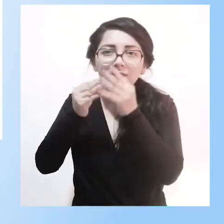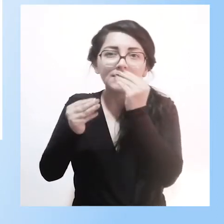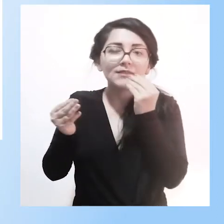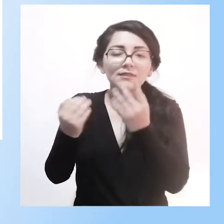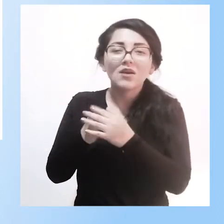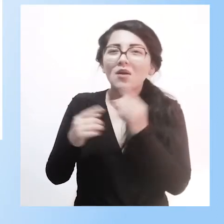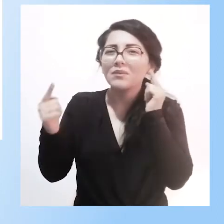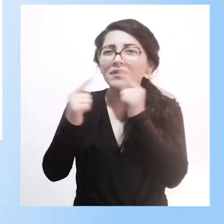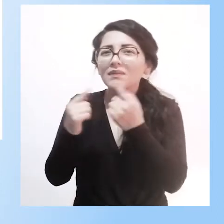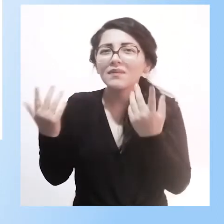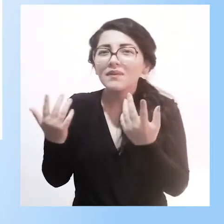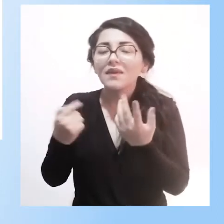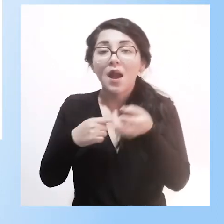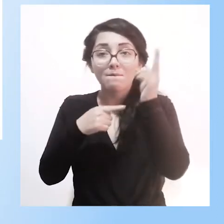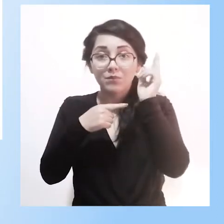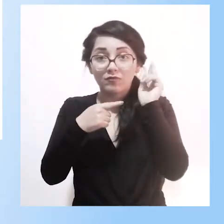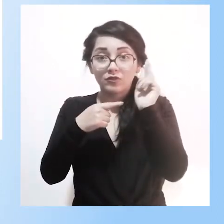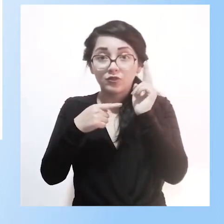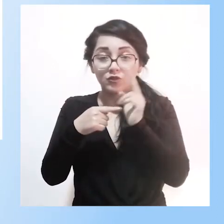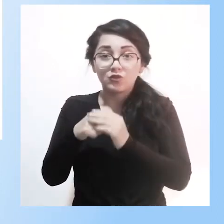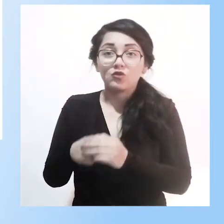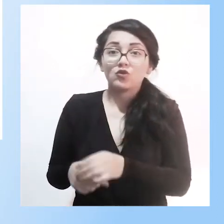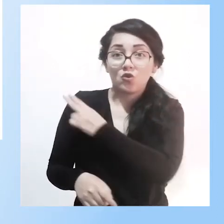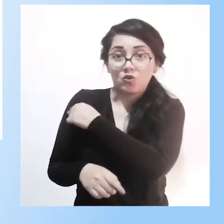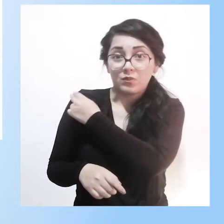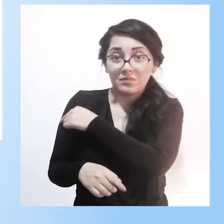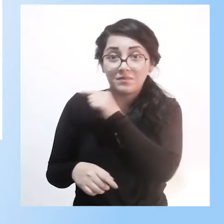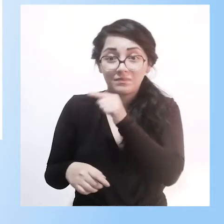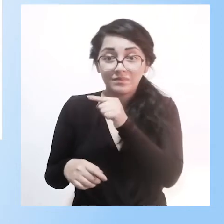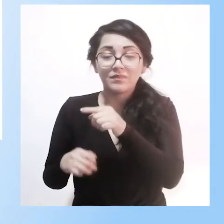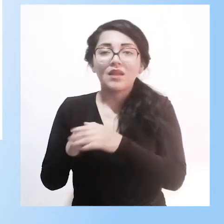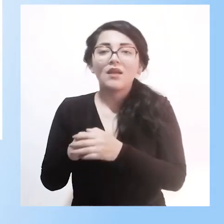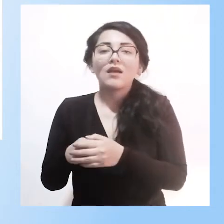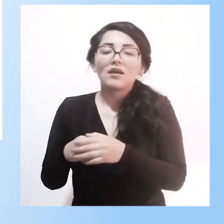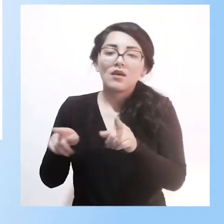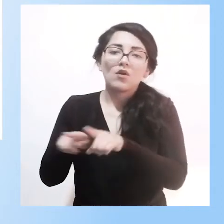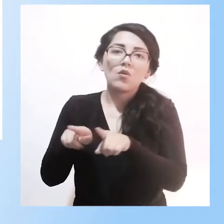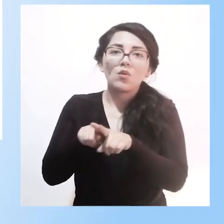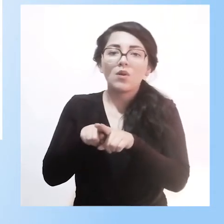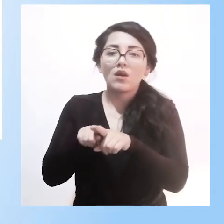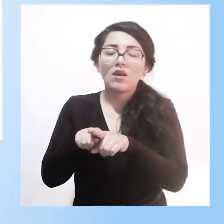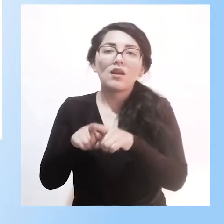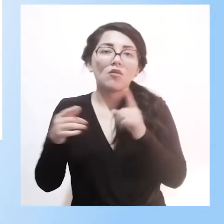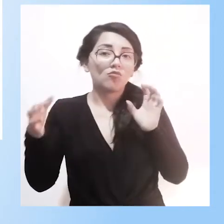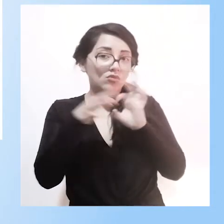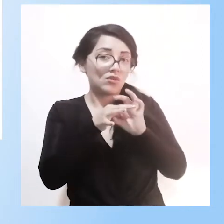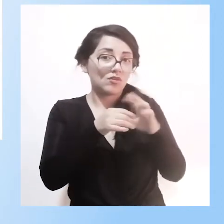para que el docente del aula hospitalaria, y lo comparte por supuesto con el docente de grado,